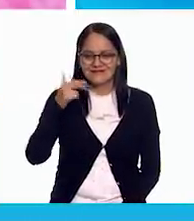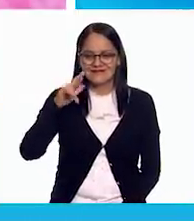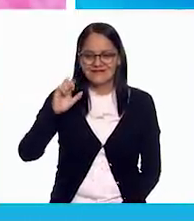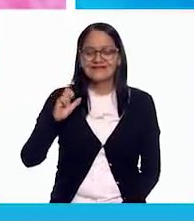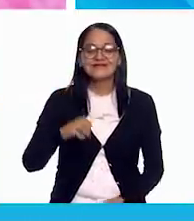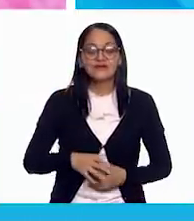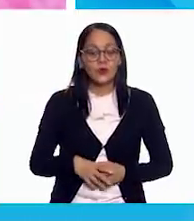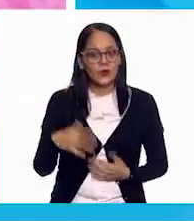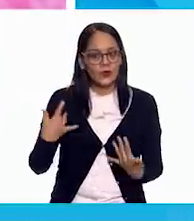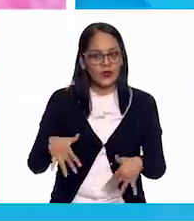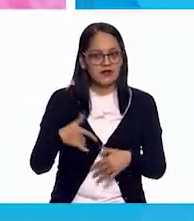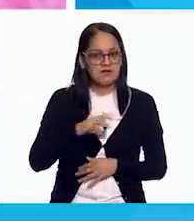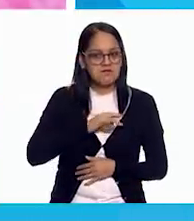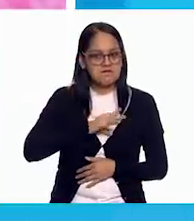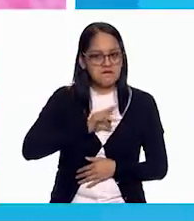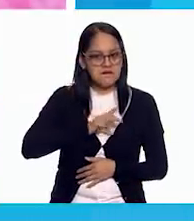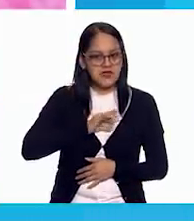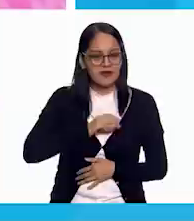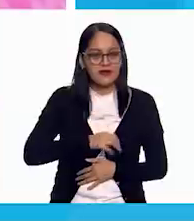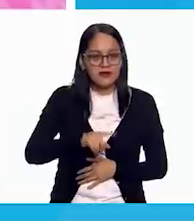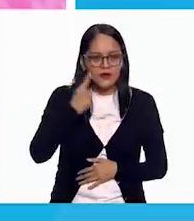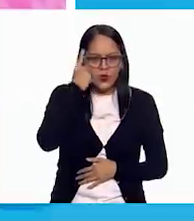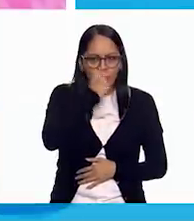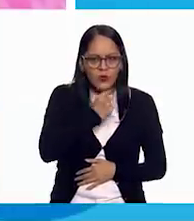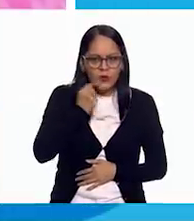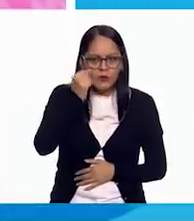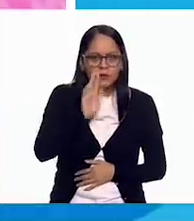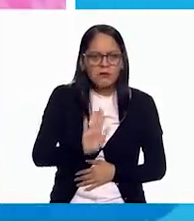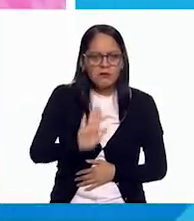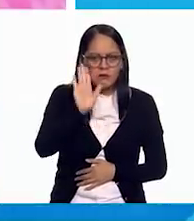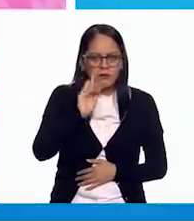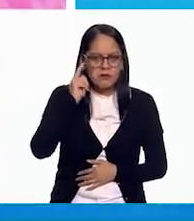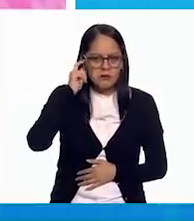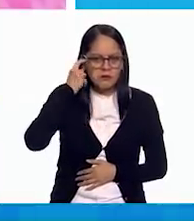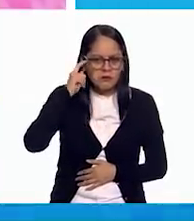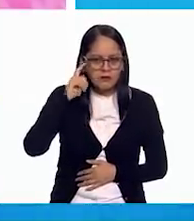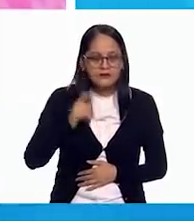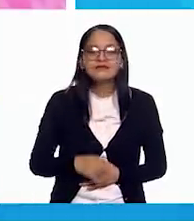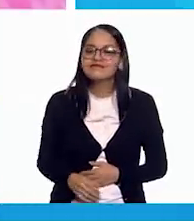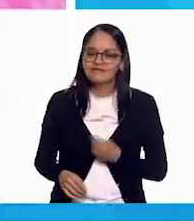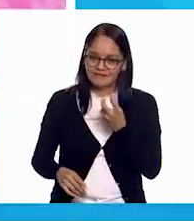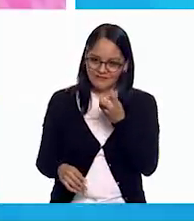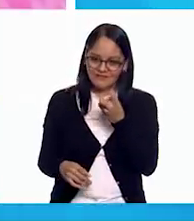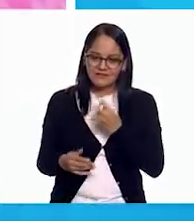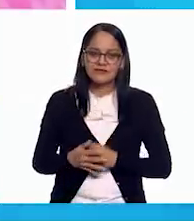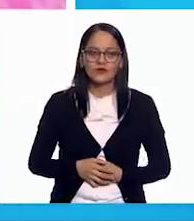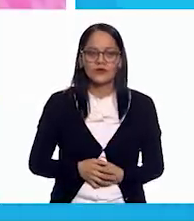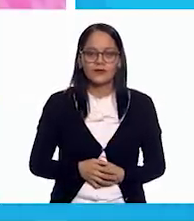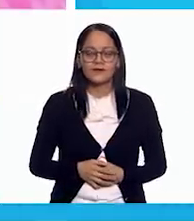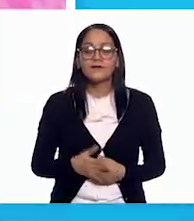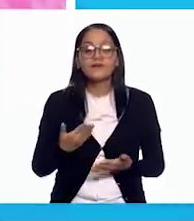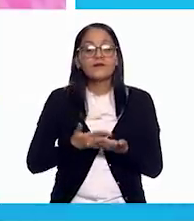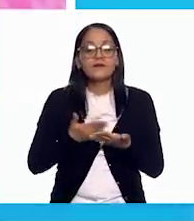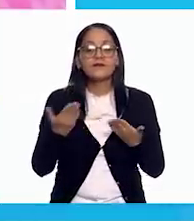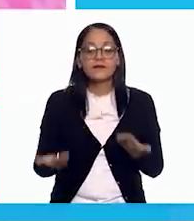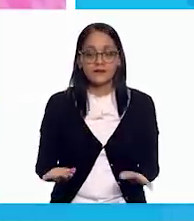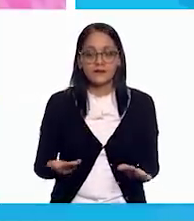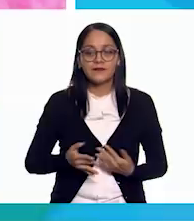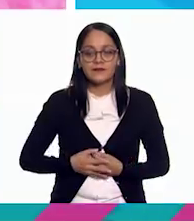Ay, qué miedo. Tiene una cara como de que está un poco enojado. Así es. Y ahora